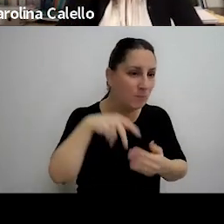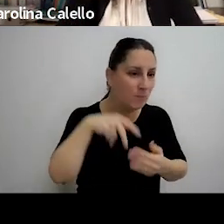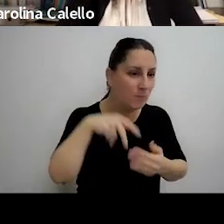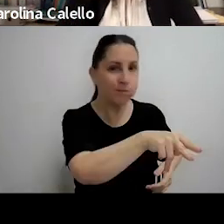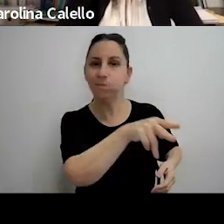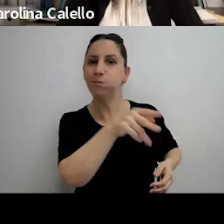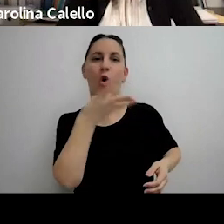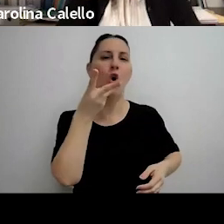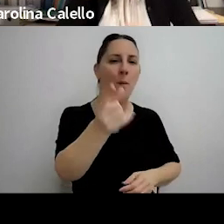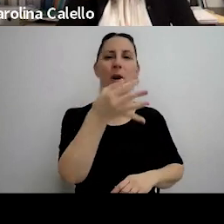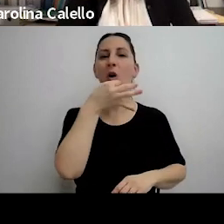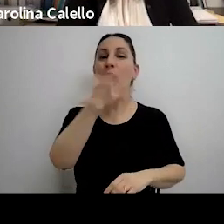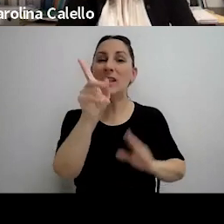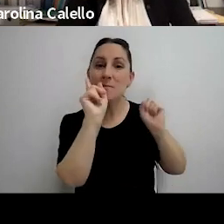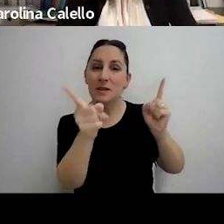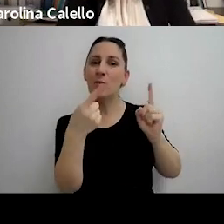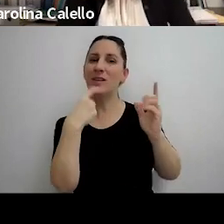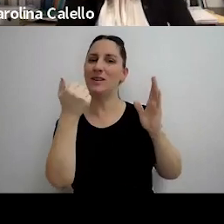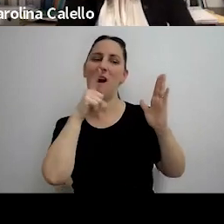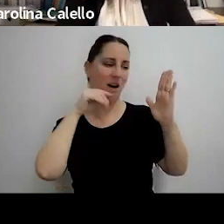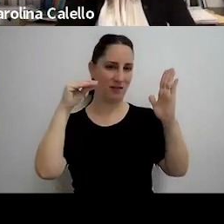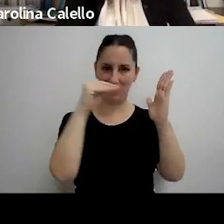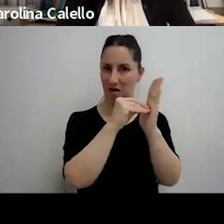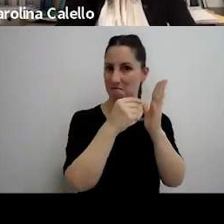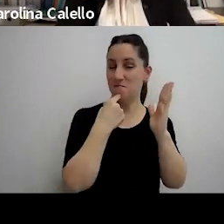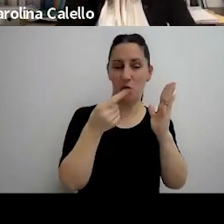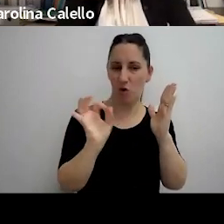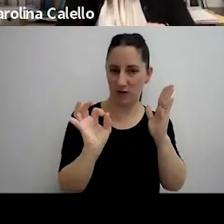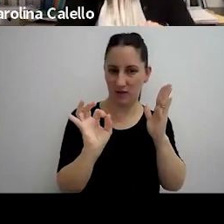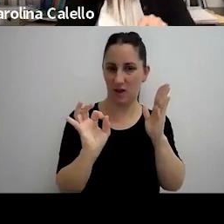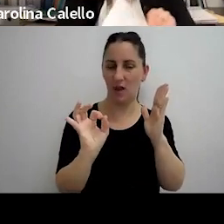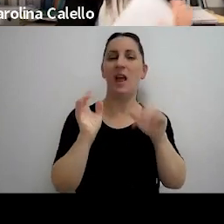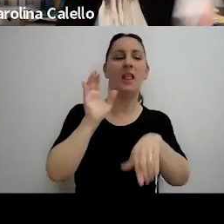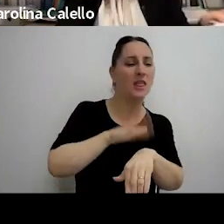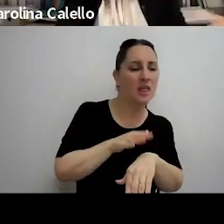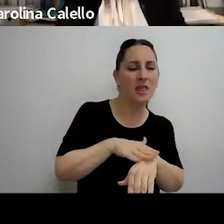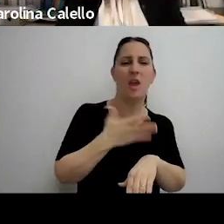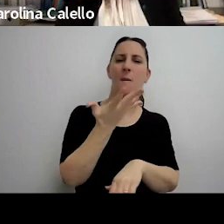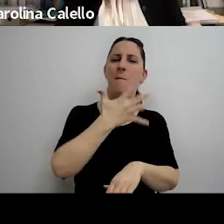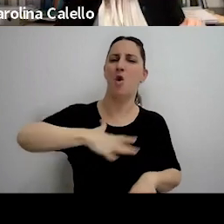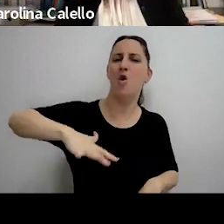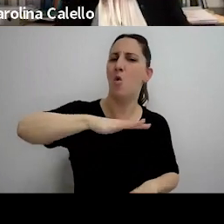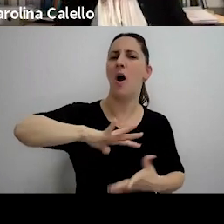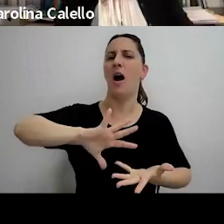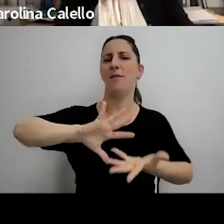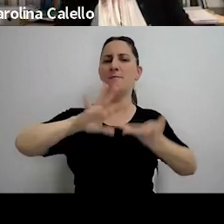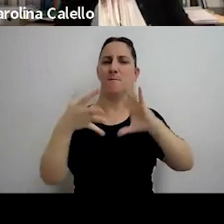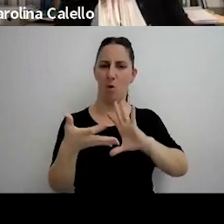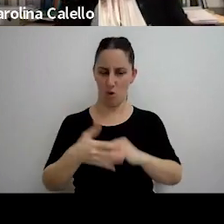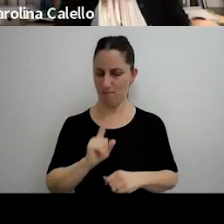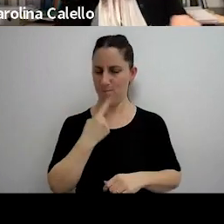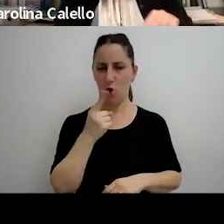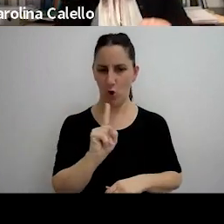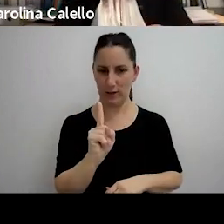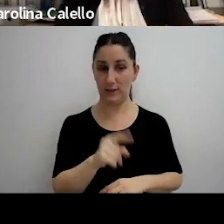operación que se detalla por aquel documento ni las circunstancias de tiempo modo y lugar en que el mismo fue obtenido en